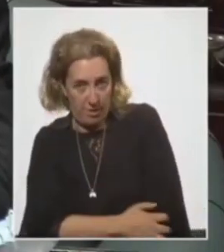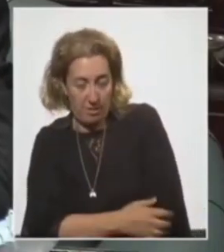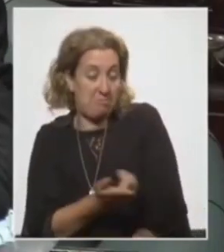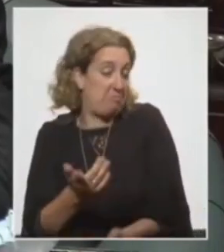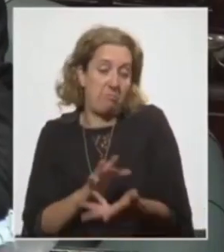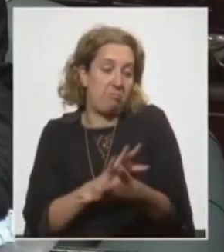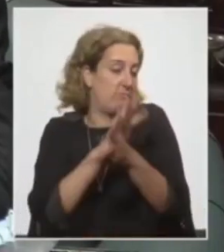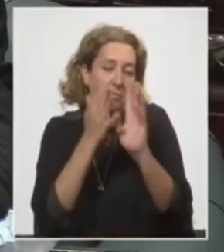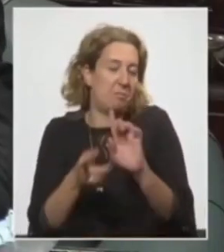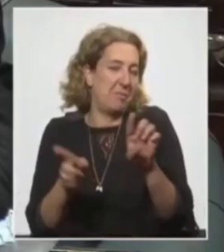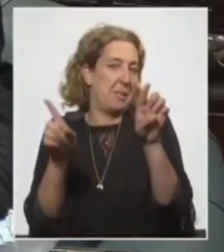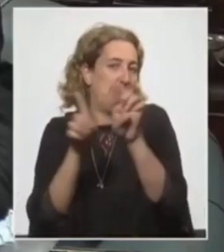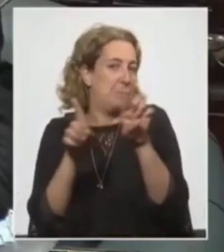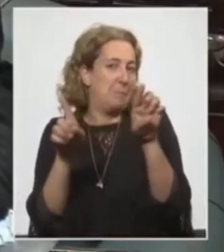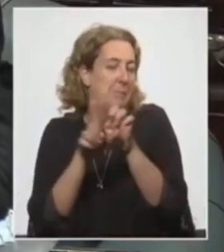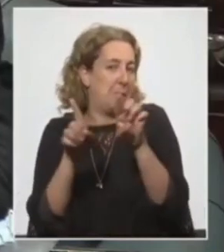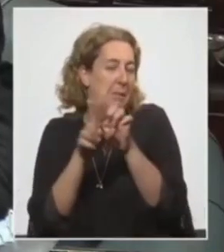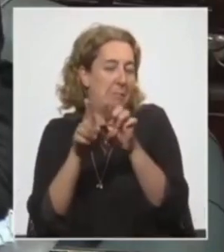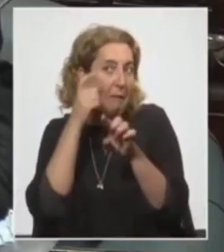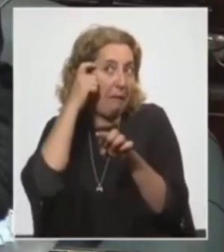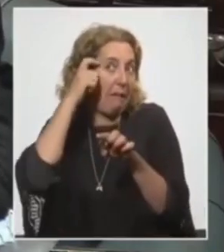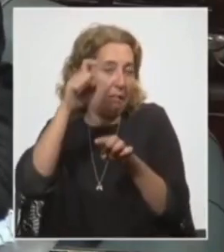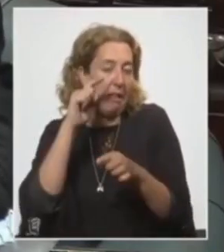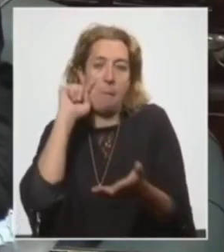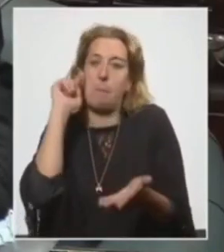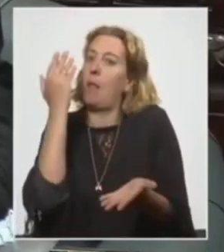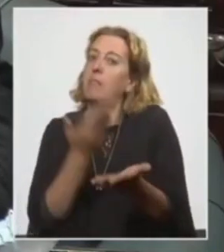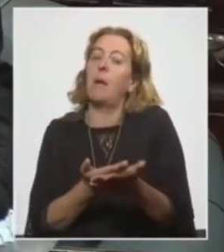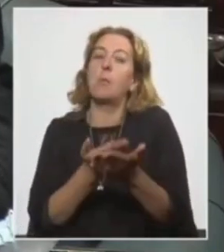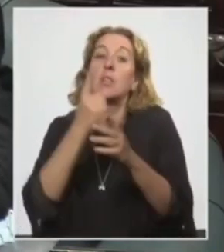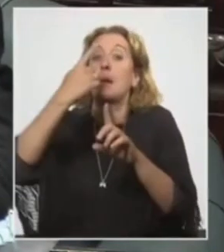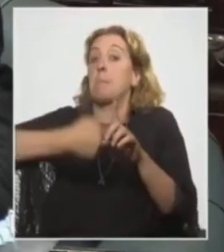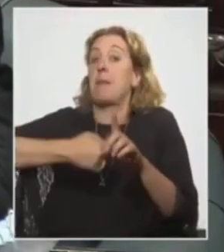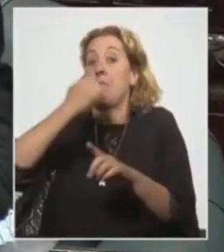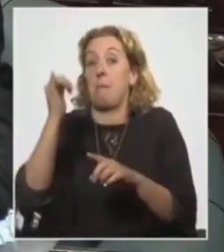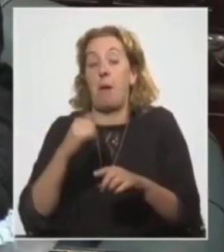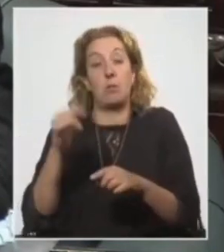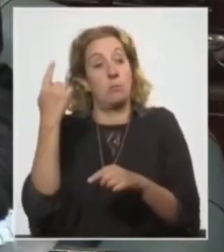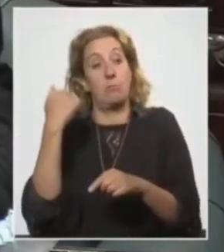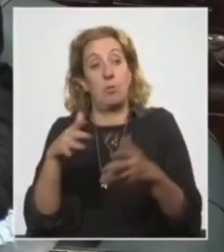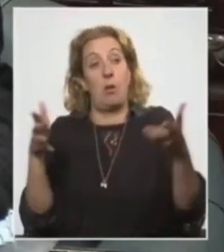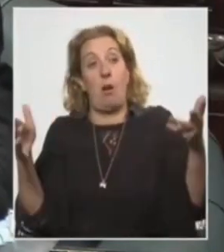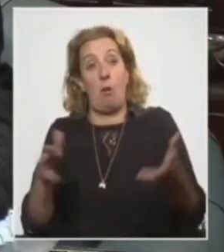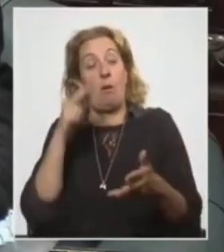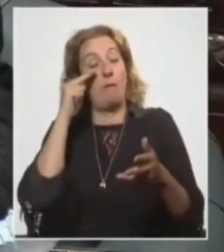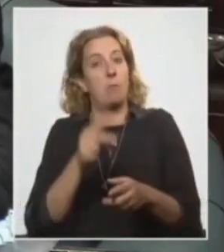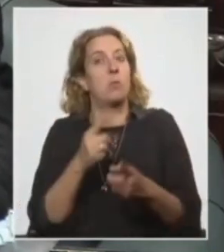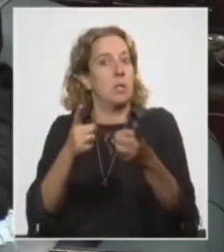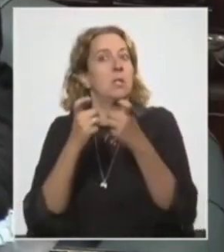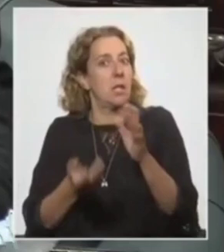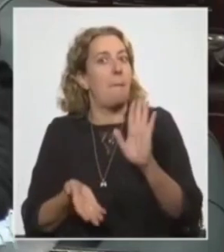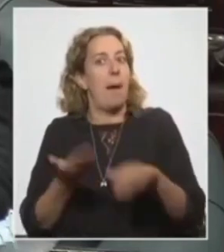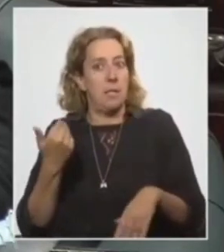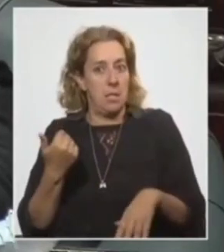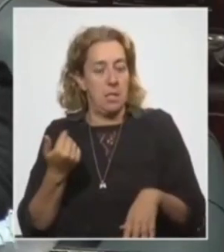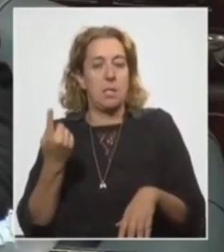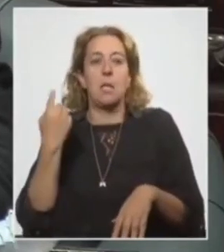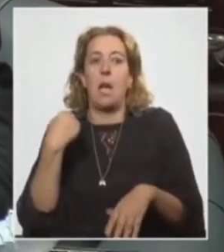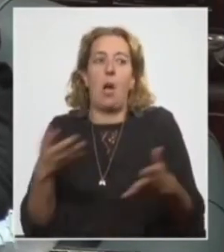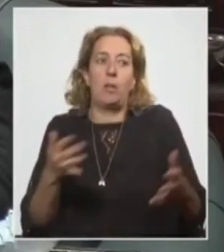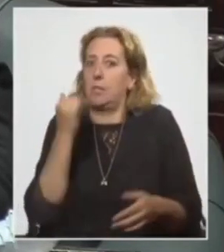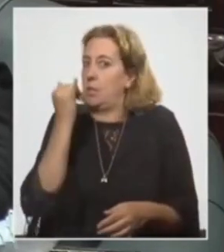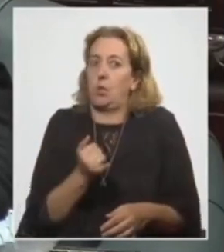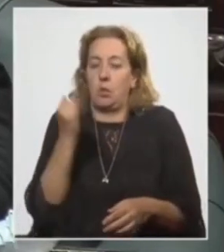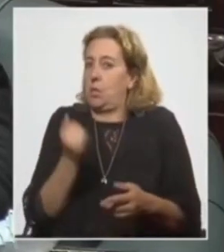en el mismo sentido de las que planteamos en el mes de marzo, pero que vemos aún más necesarias, las imprescindibles